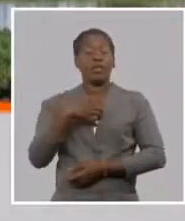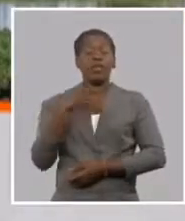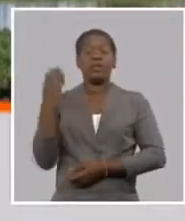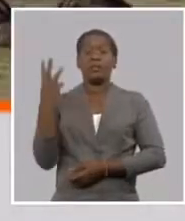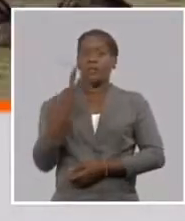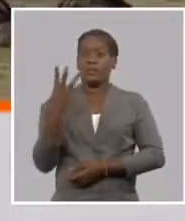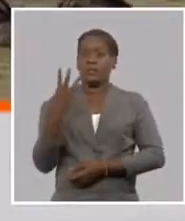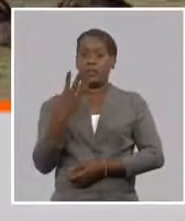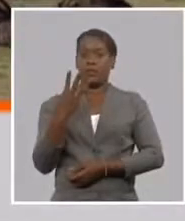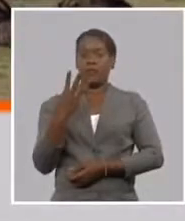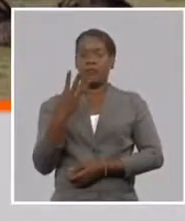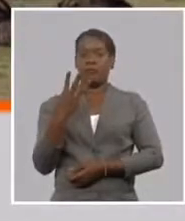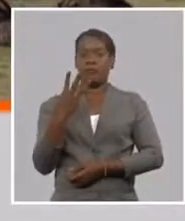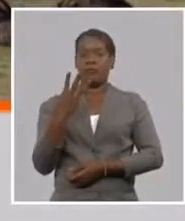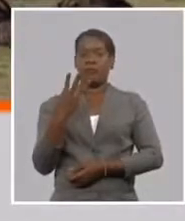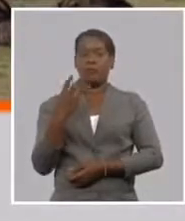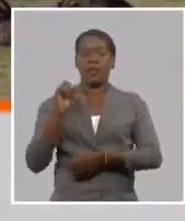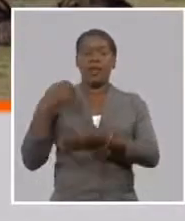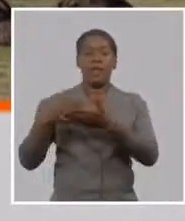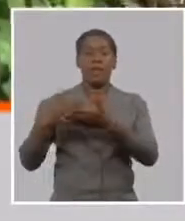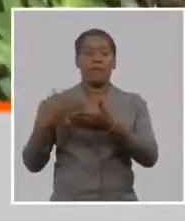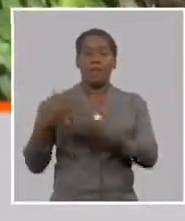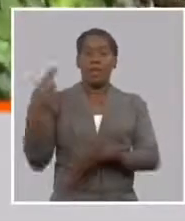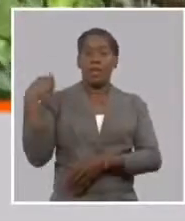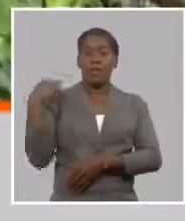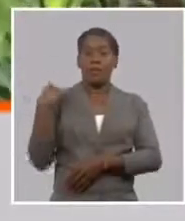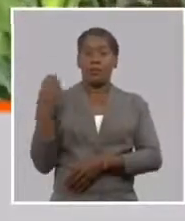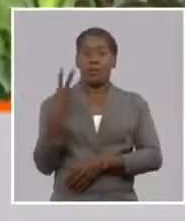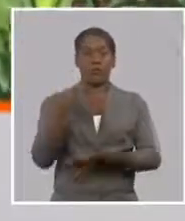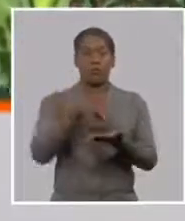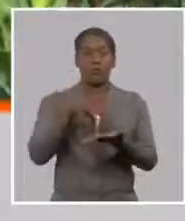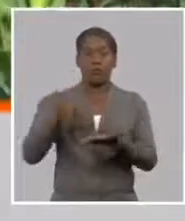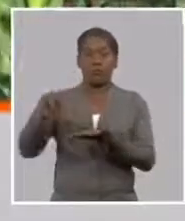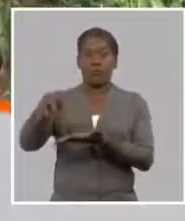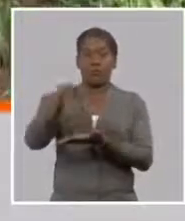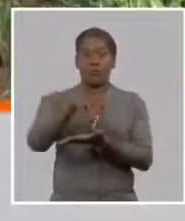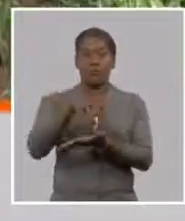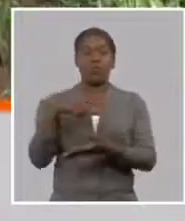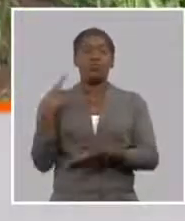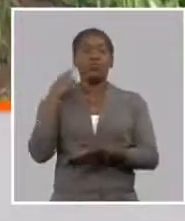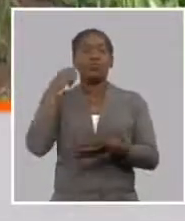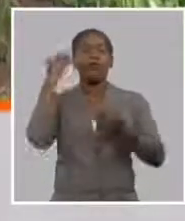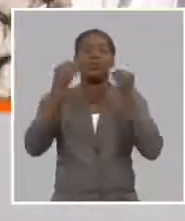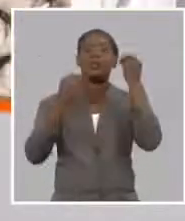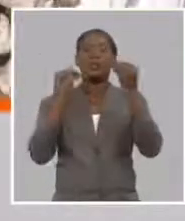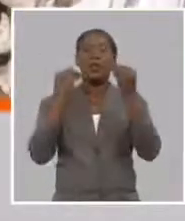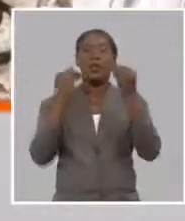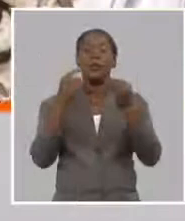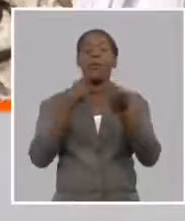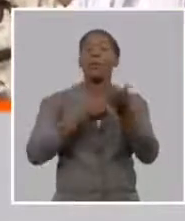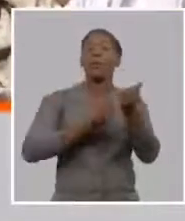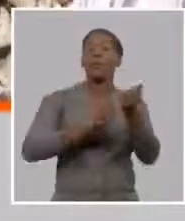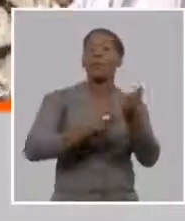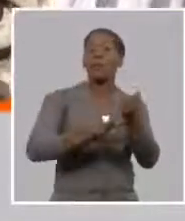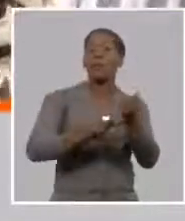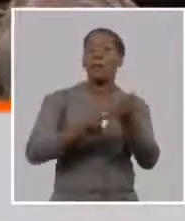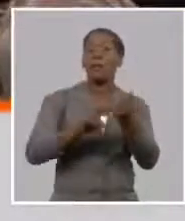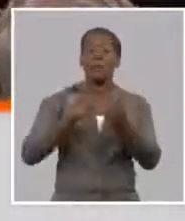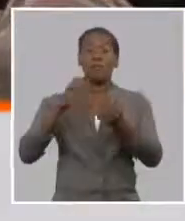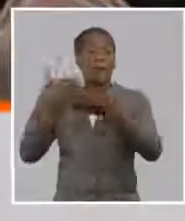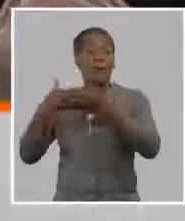a nivel de provincia y a nivel de oficina central los montos mayores nosotros regulamos el riesgo a partir de esa facultad que también hemos revisado